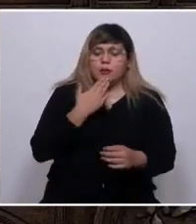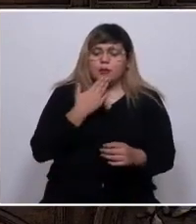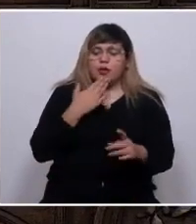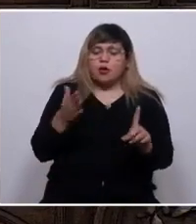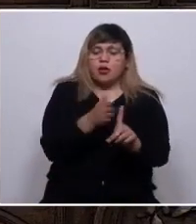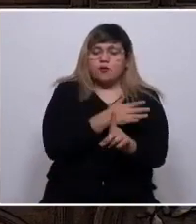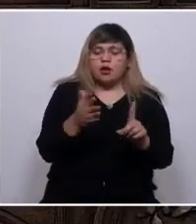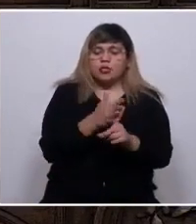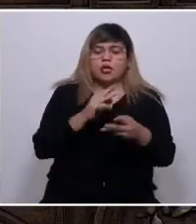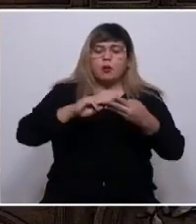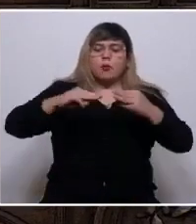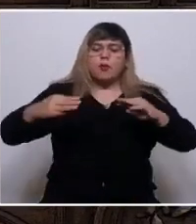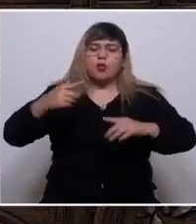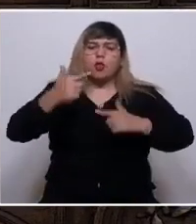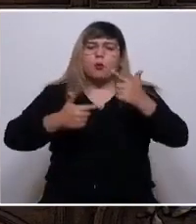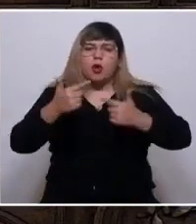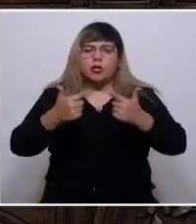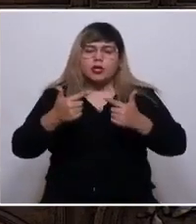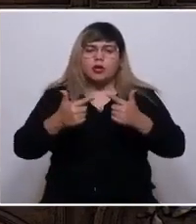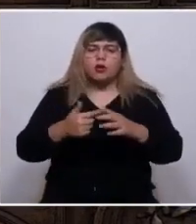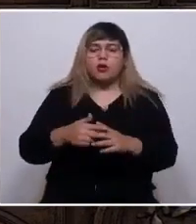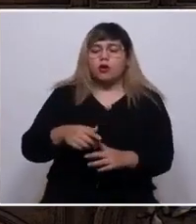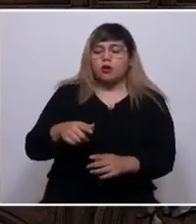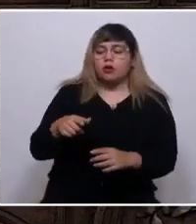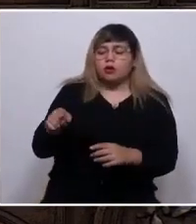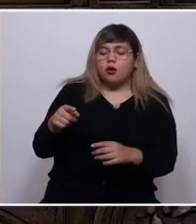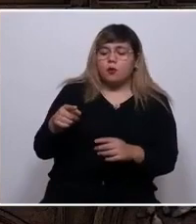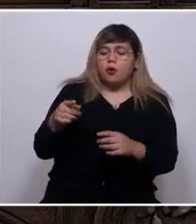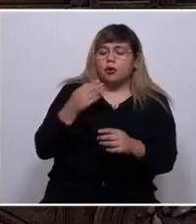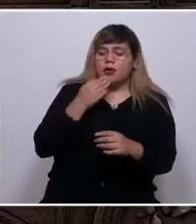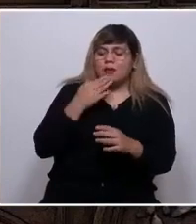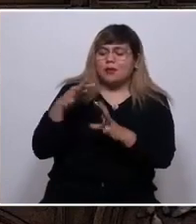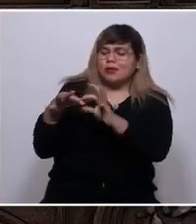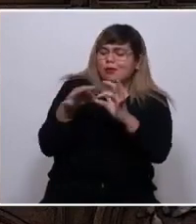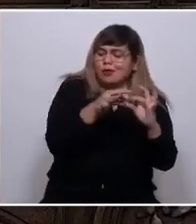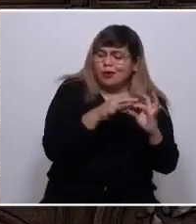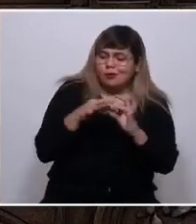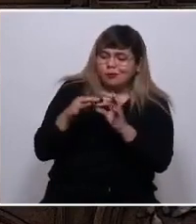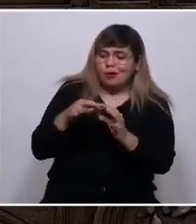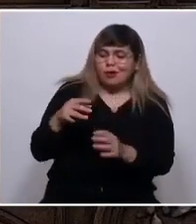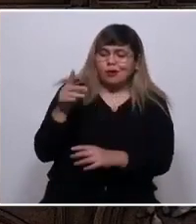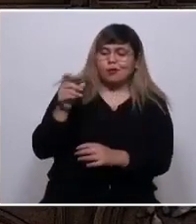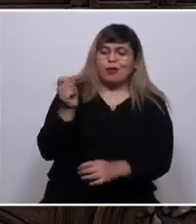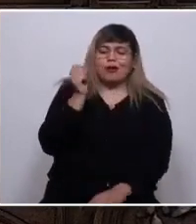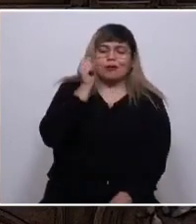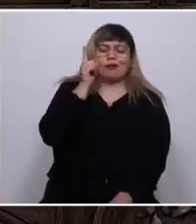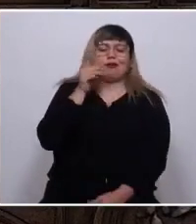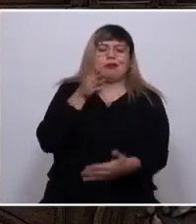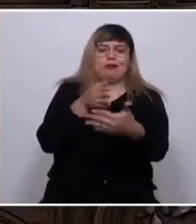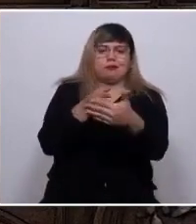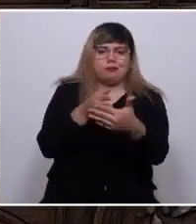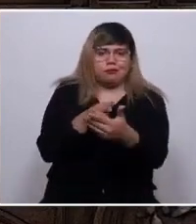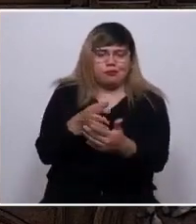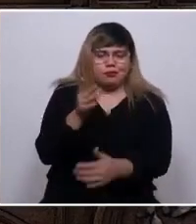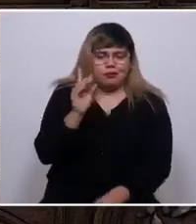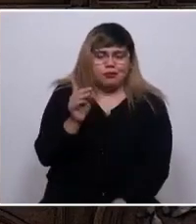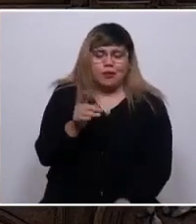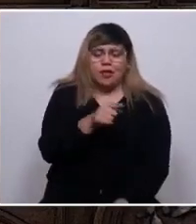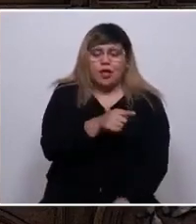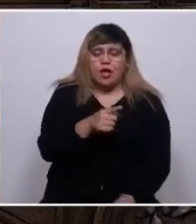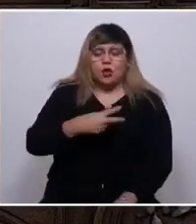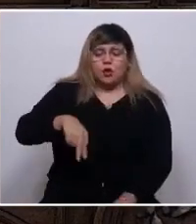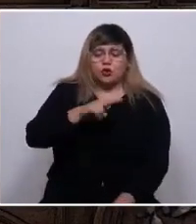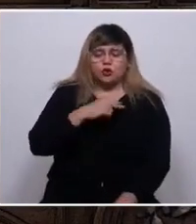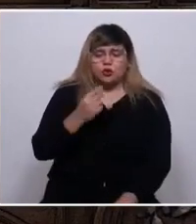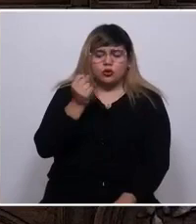De el odio entre hermanos y de la incapacidad de entender el disenso entre aquellos que piensan distinto. Las tragedias, como todos sabemos,